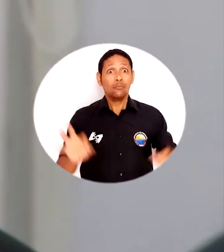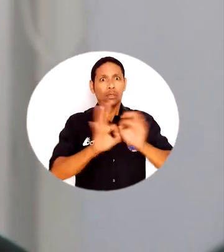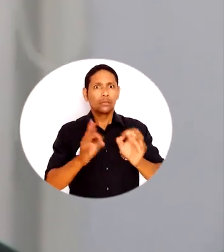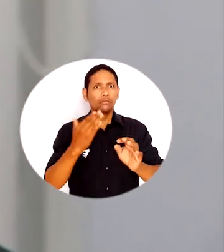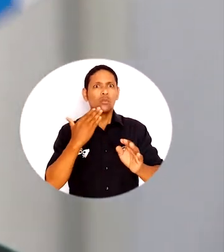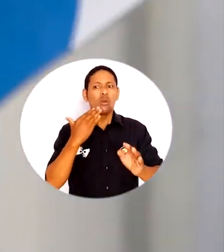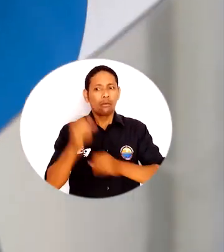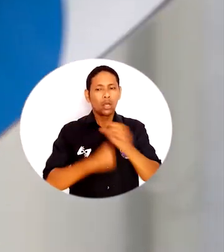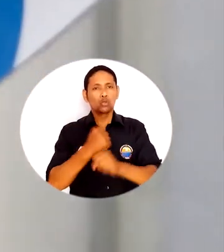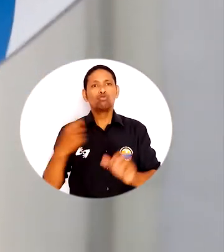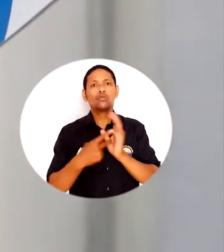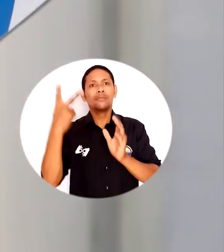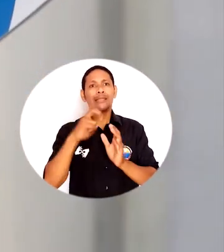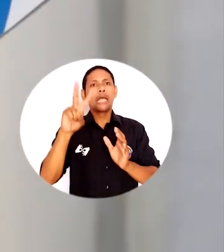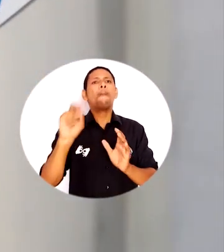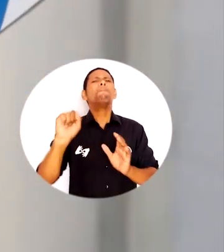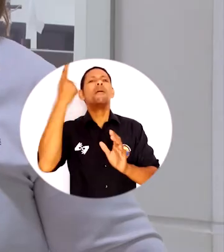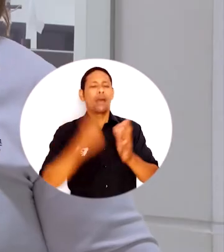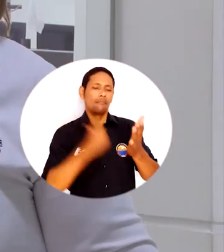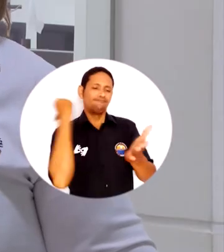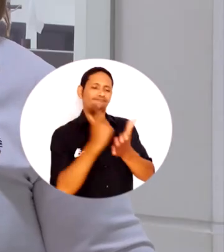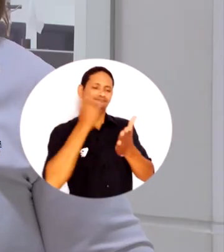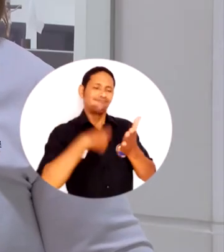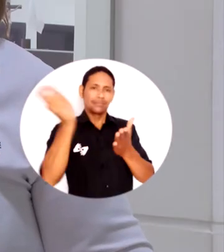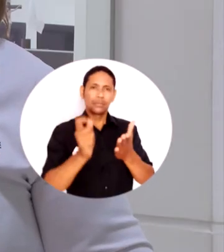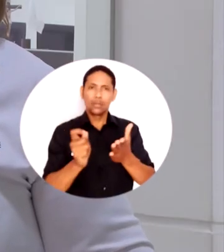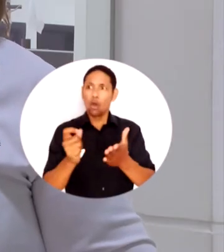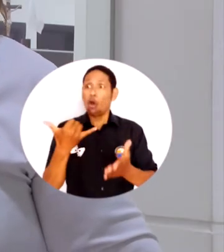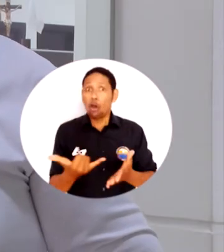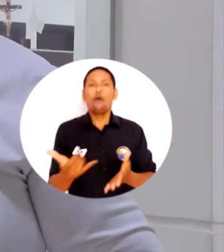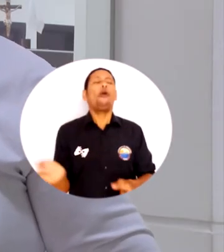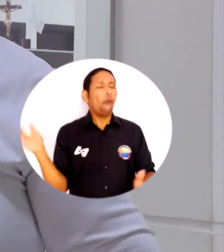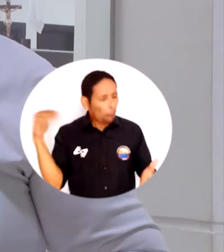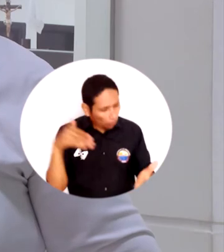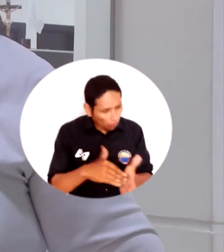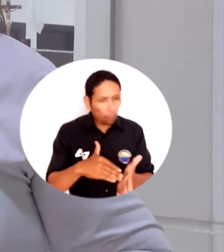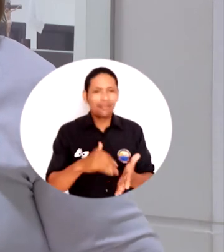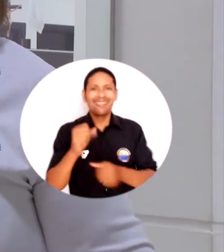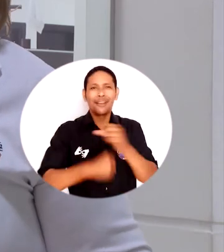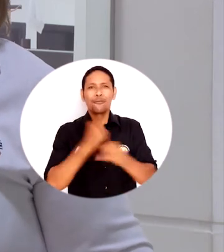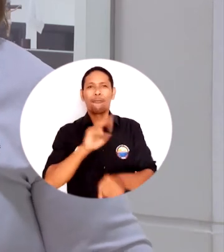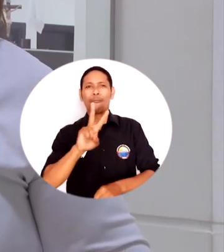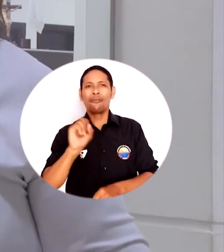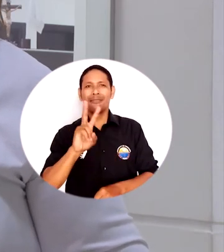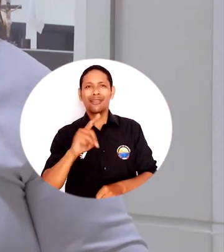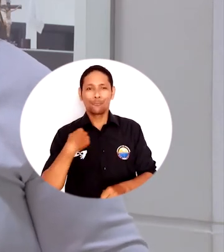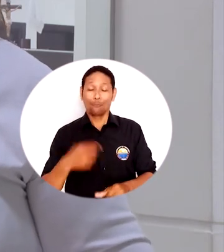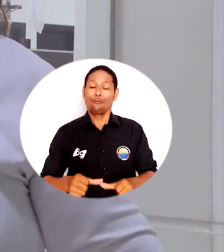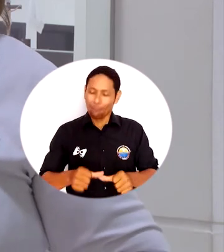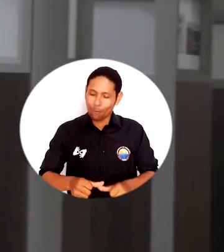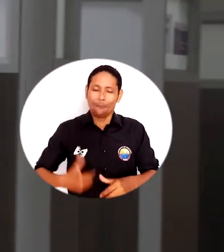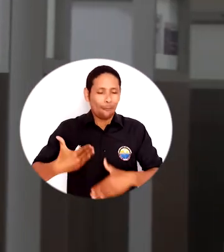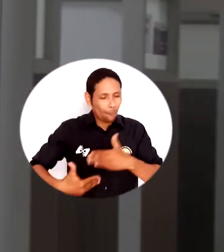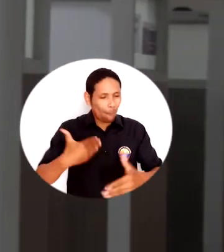porque desde el 2017 que nos dieron la primera certificación y hoy volvemos y repetimos en el 2020,